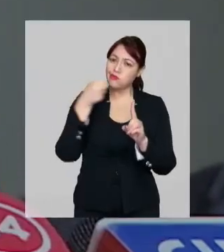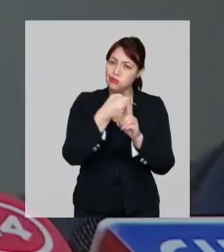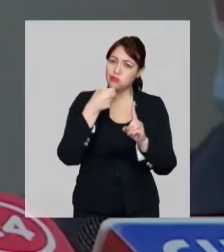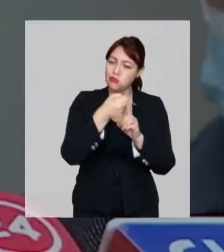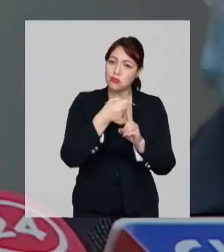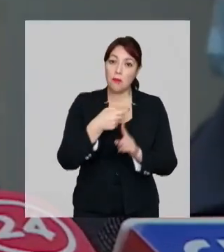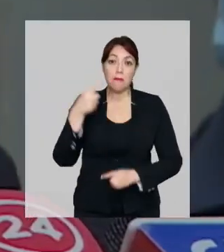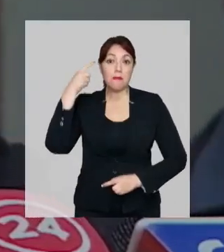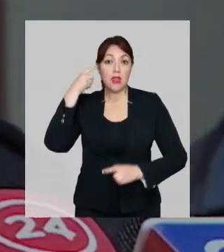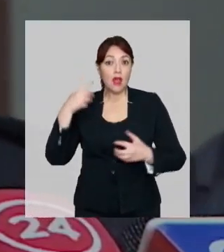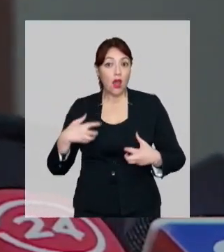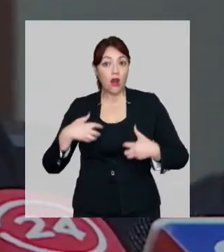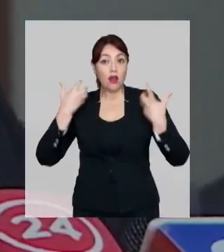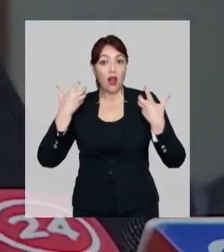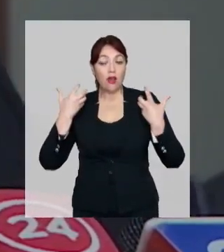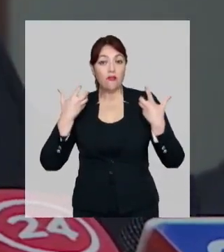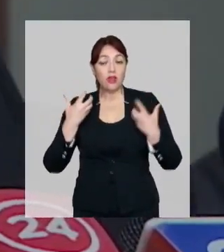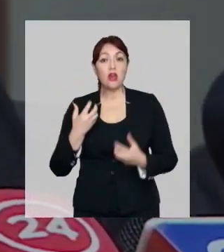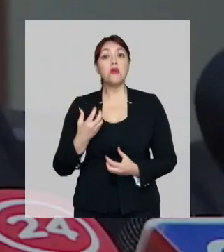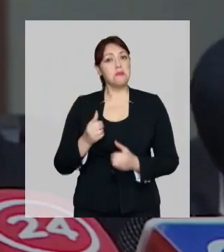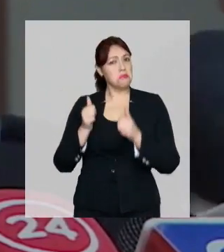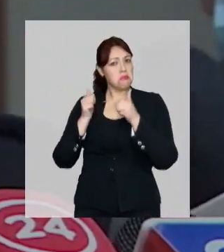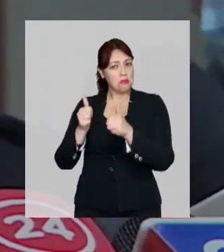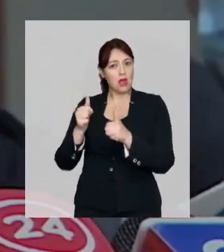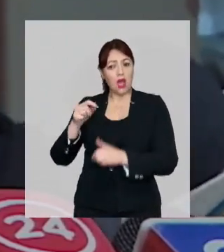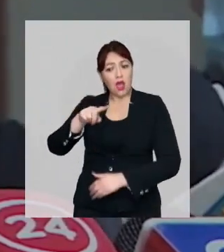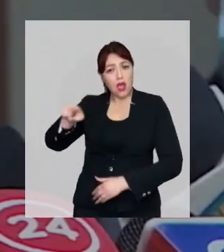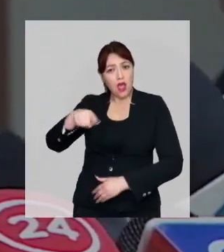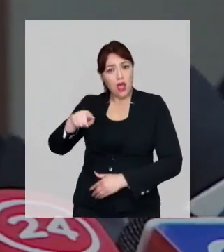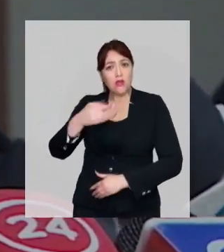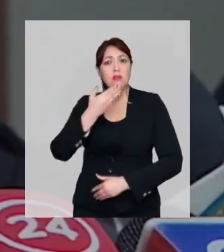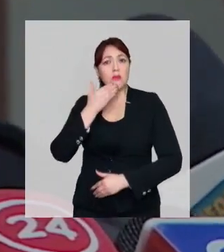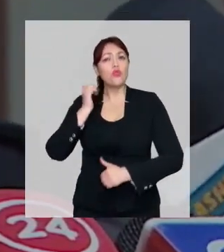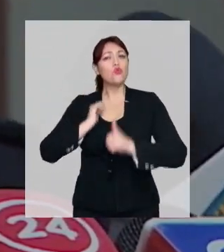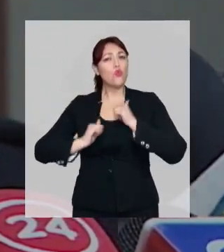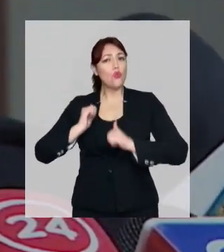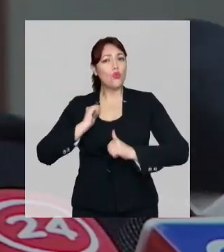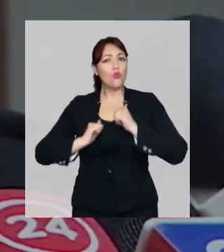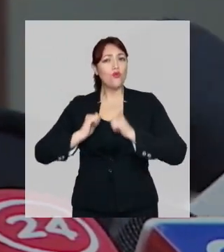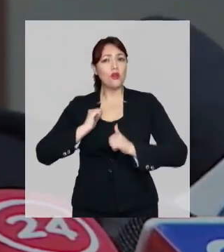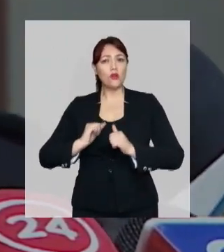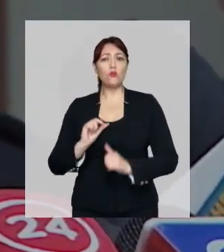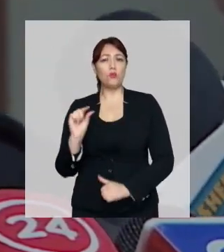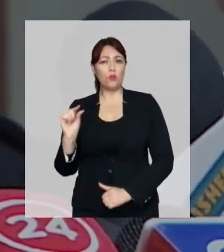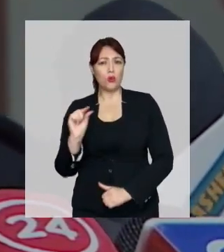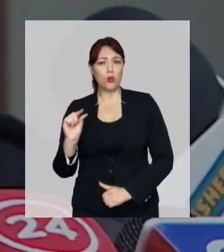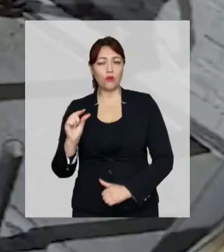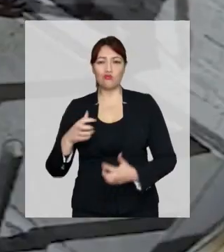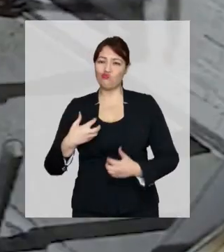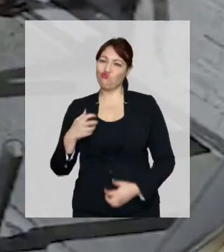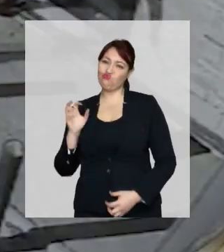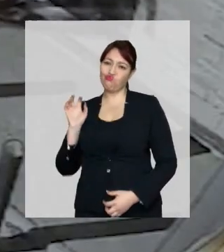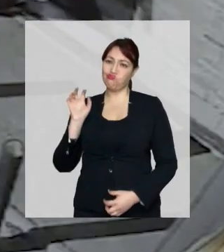Pensar con rabia. Me parece conveniente que ellos ahora también sufran un poquitito. Es odiar.